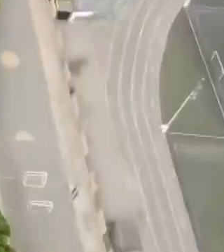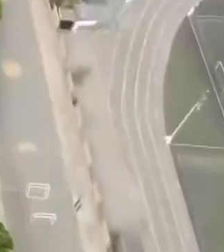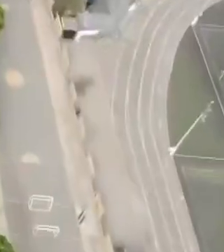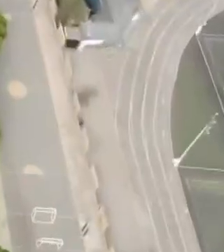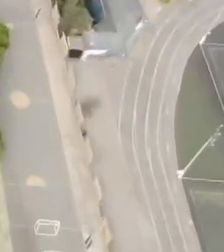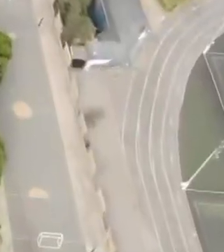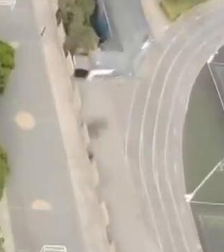chau chau